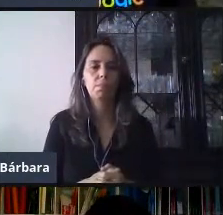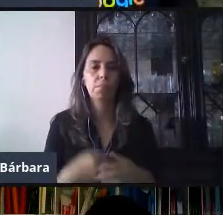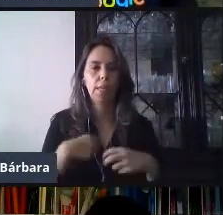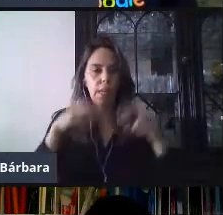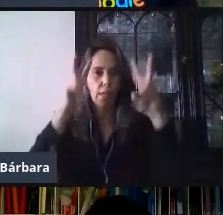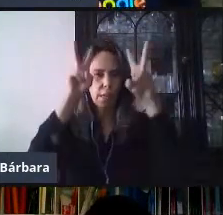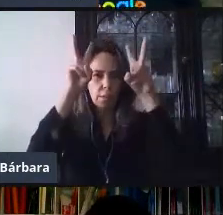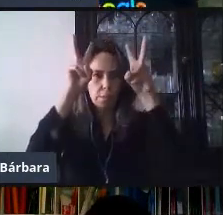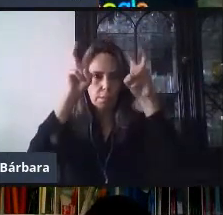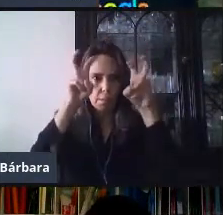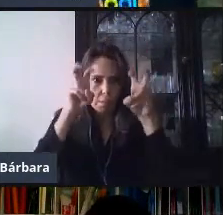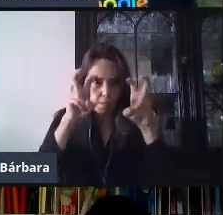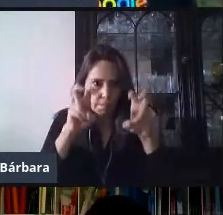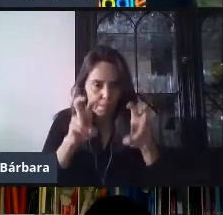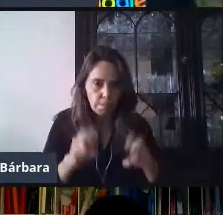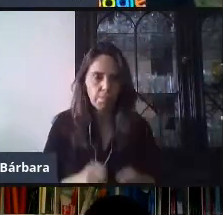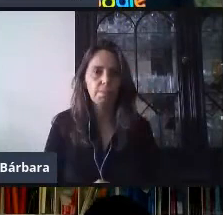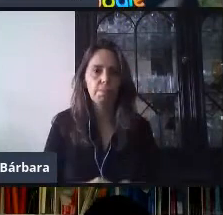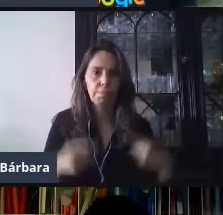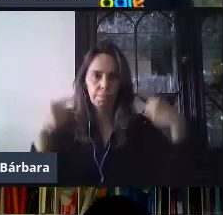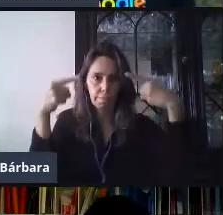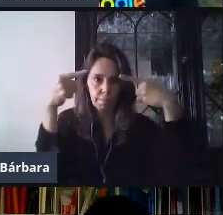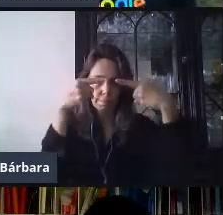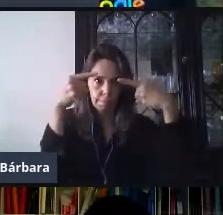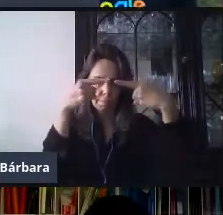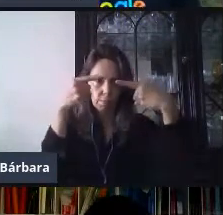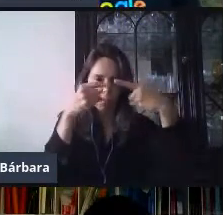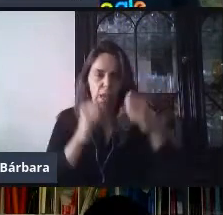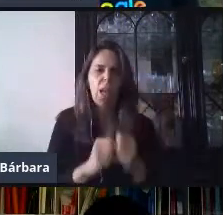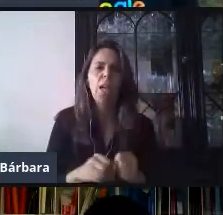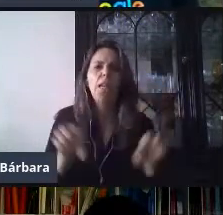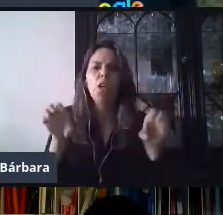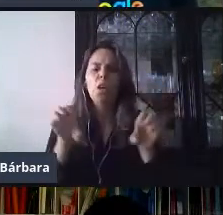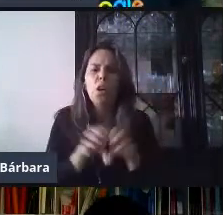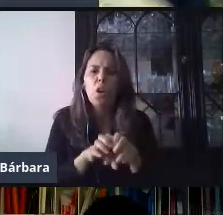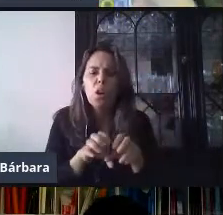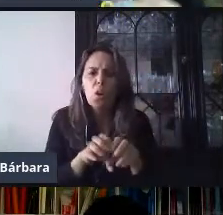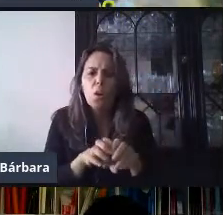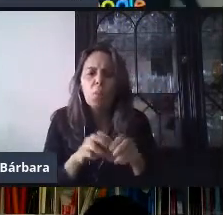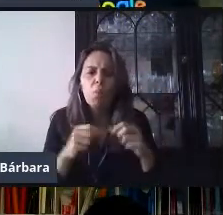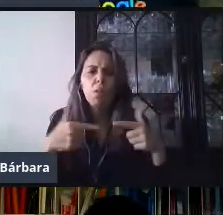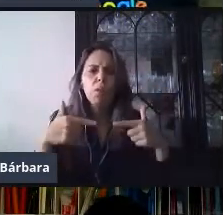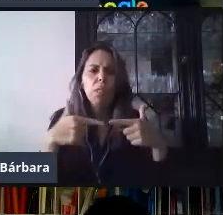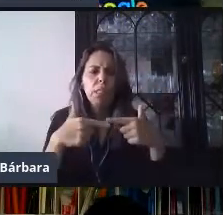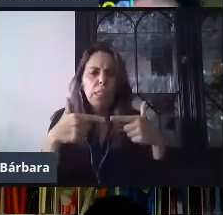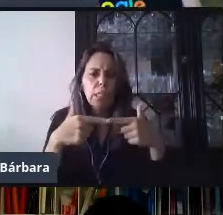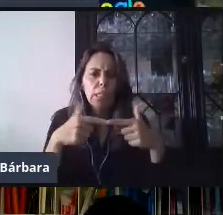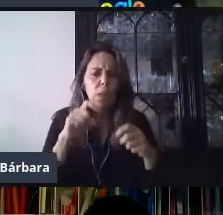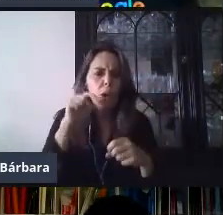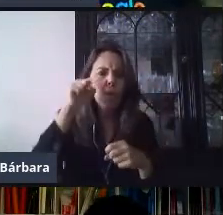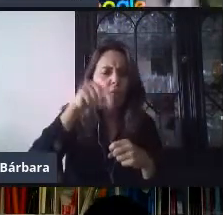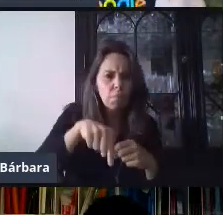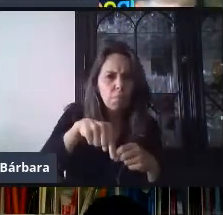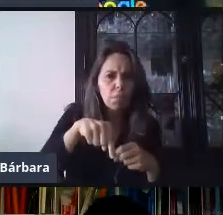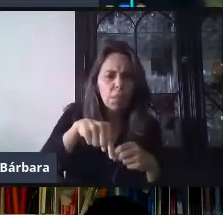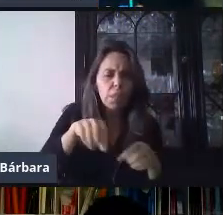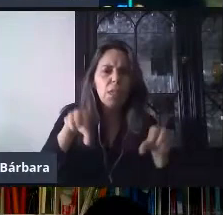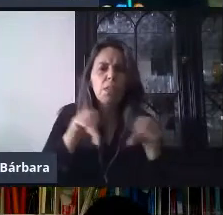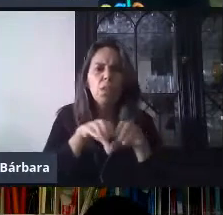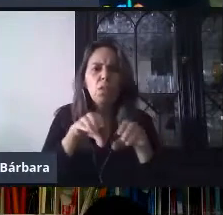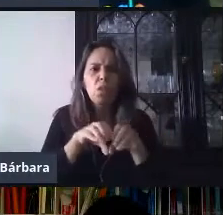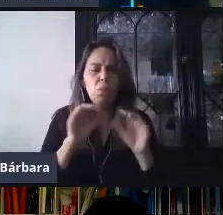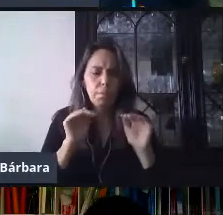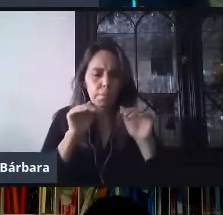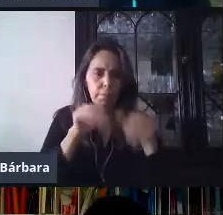a tratar el día de hoy. Primero, ¿cómo ingresamos a formularios? Vamos a ver y explorar toda la plataforma de entrar